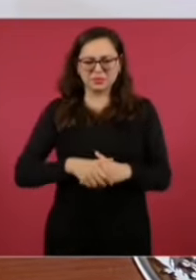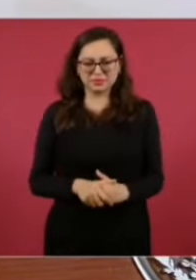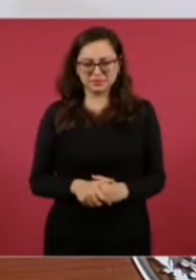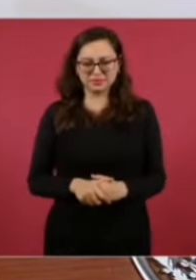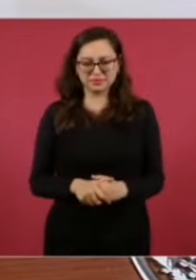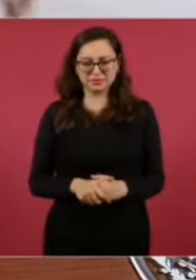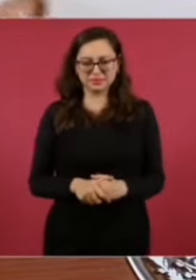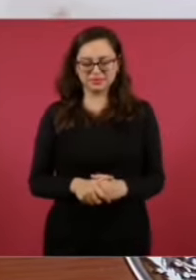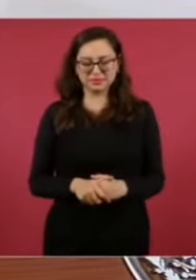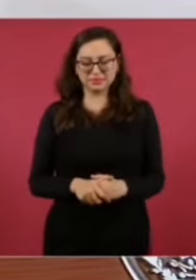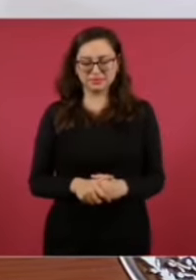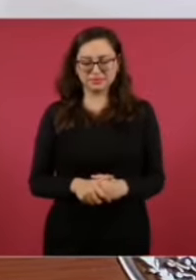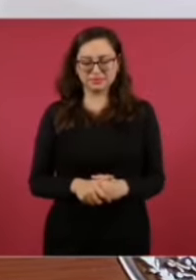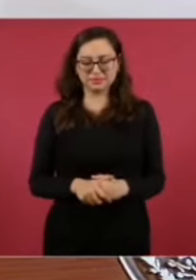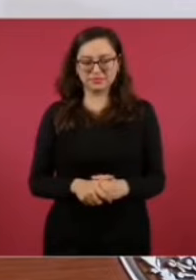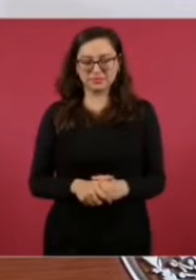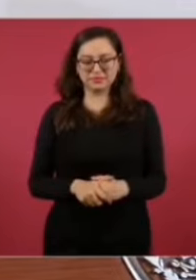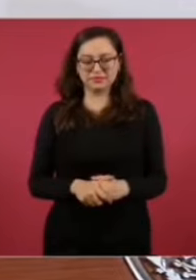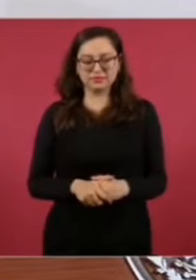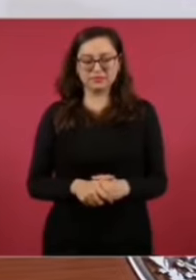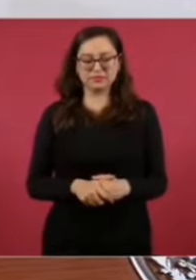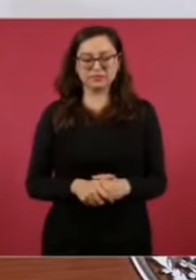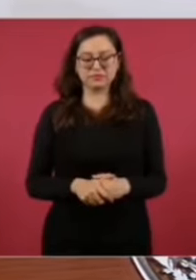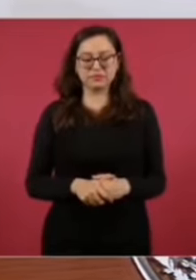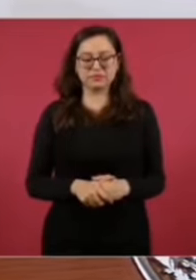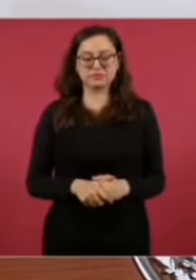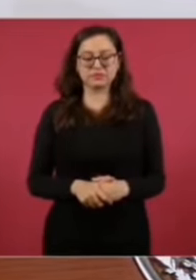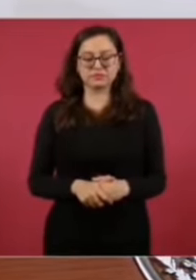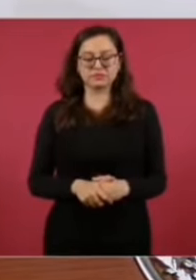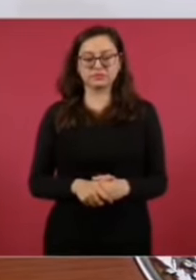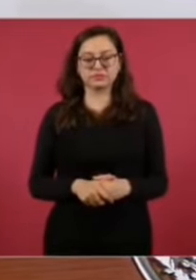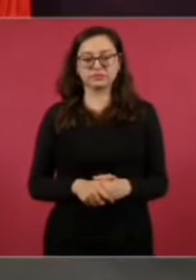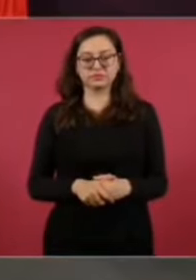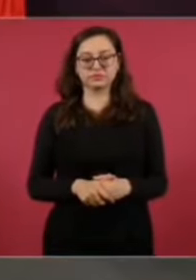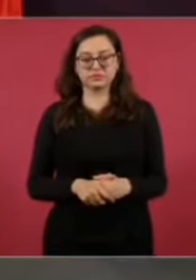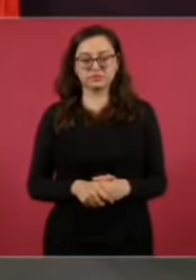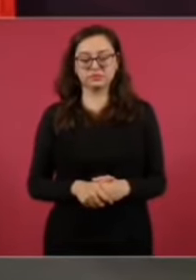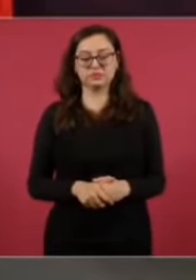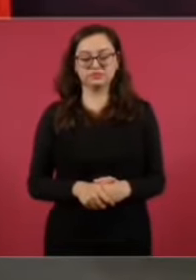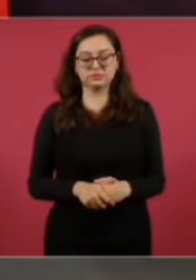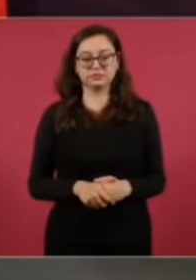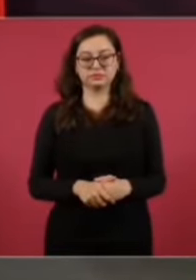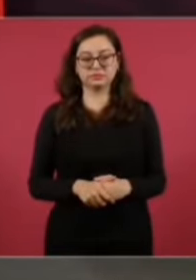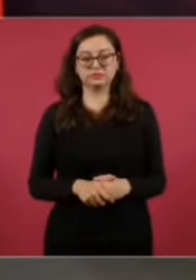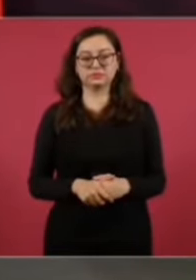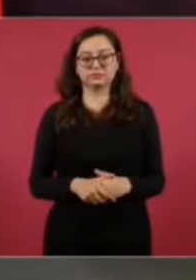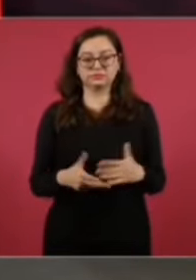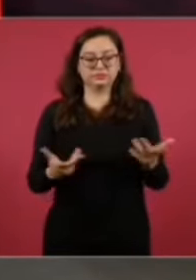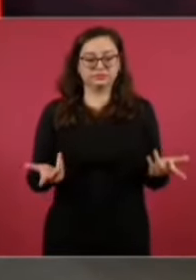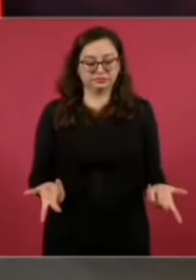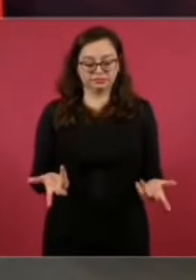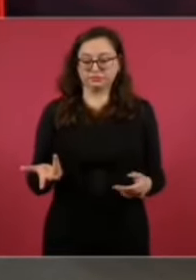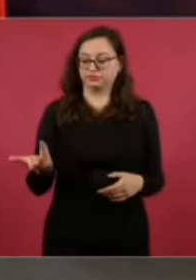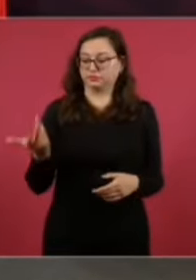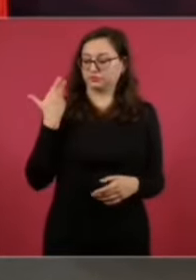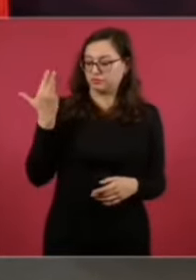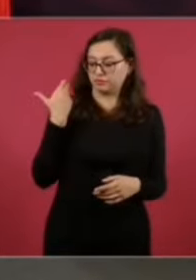O sea, cuando pasa lo del general Cienfuegos,